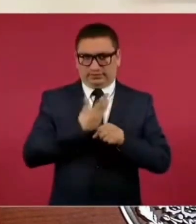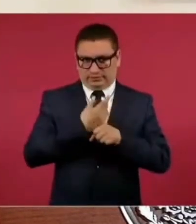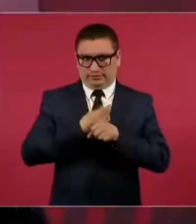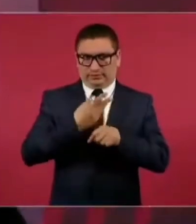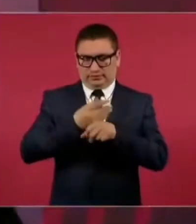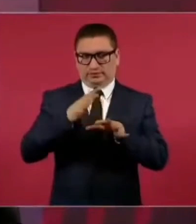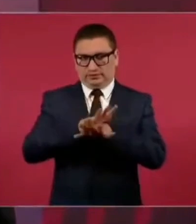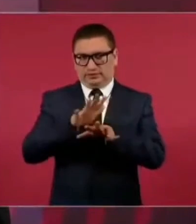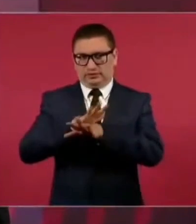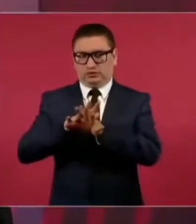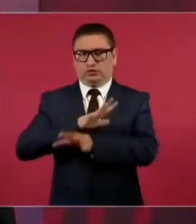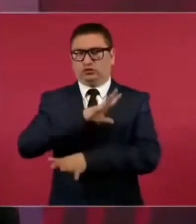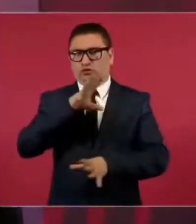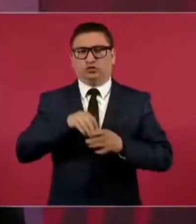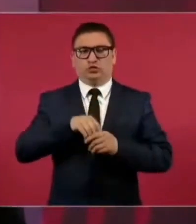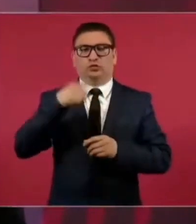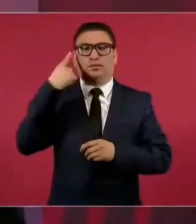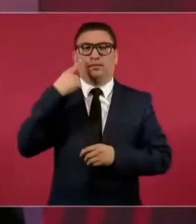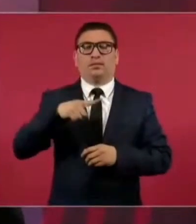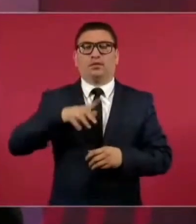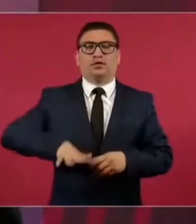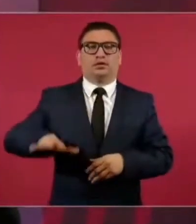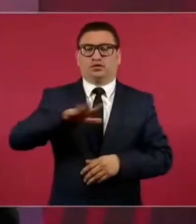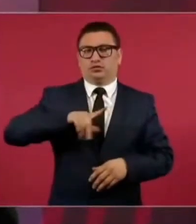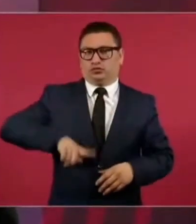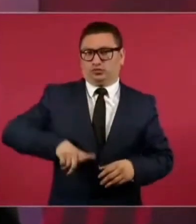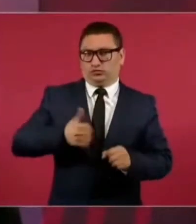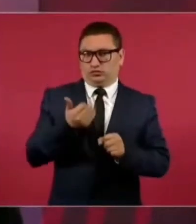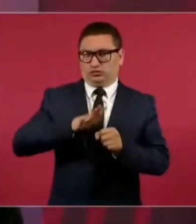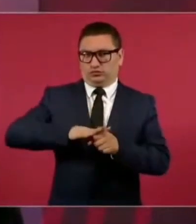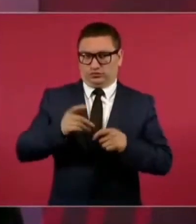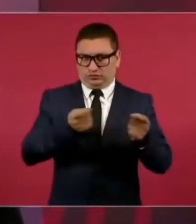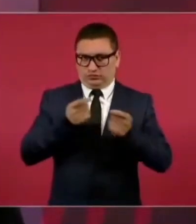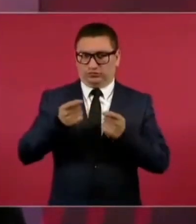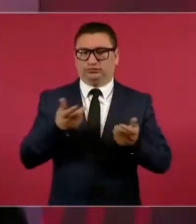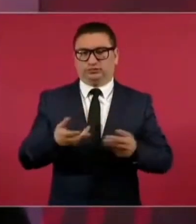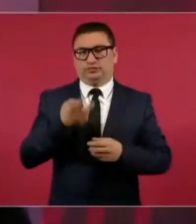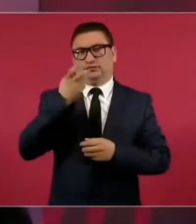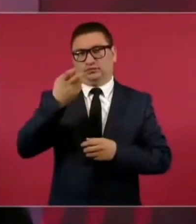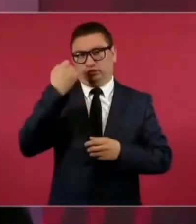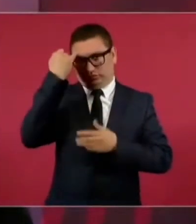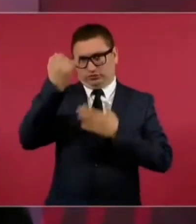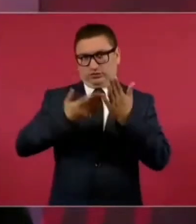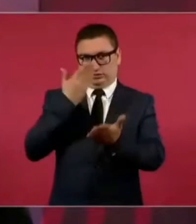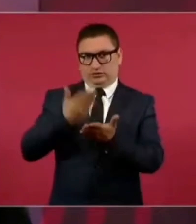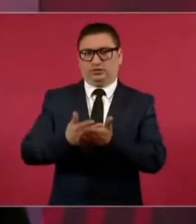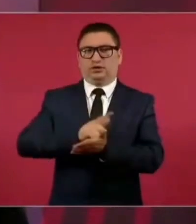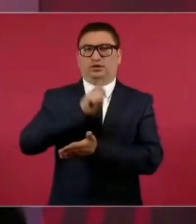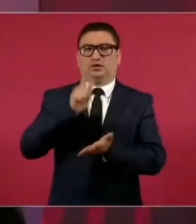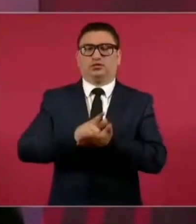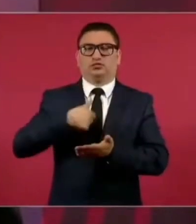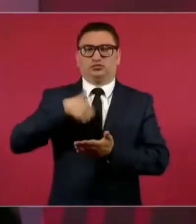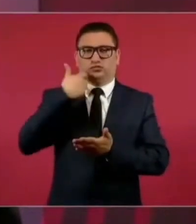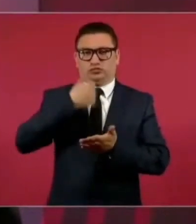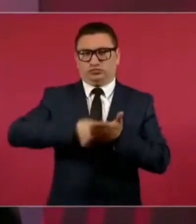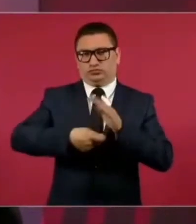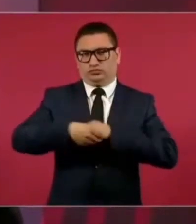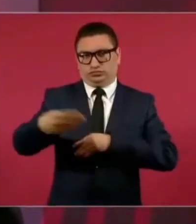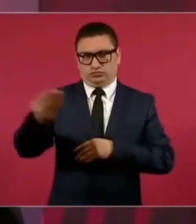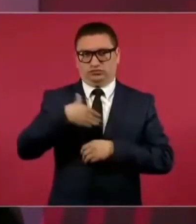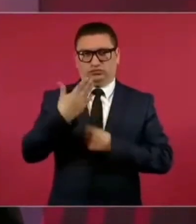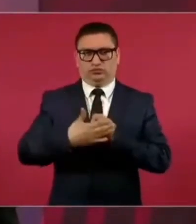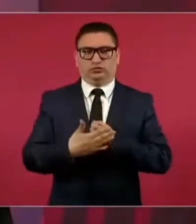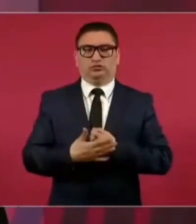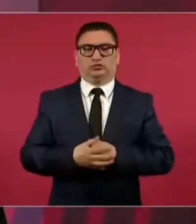ajustes que requiere la administración pública, que esa es otra iniciativa de ley que quiero enviar, quiero